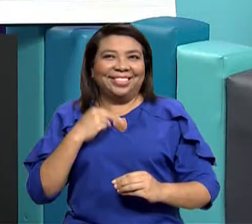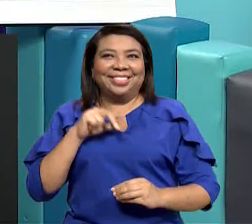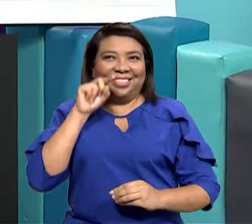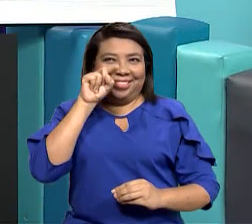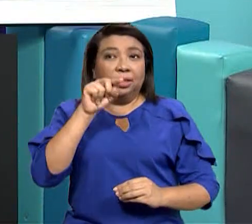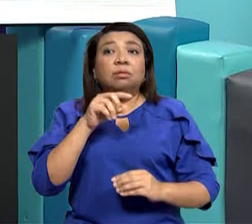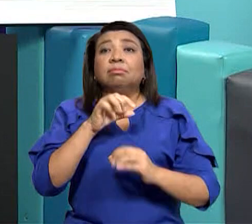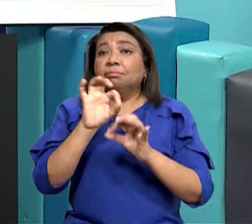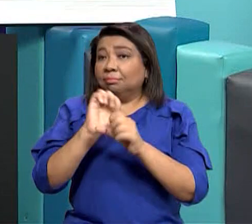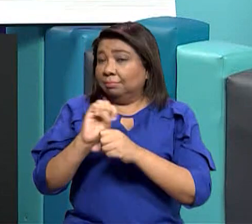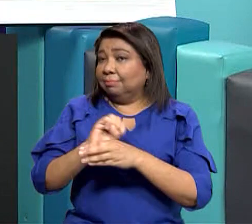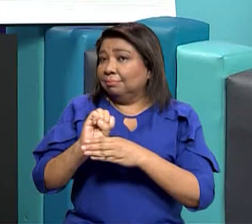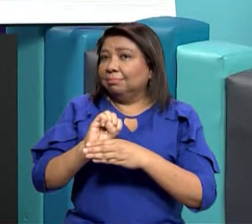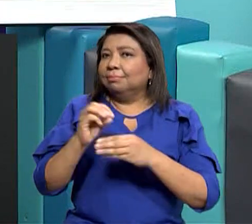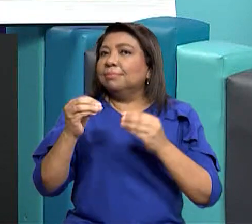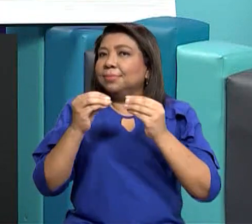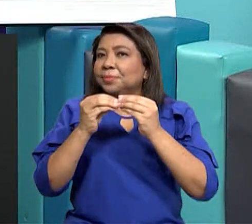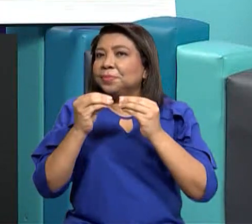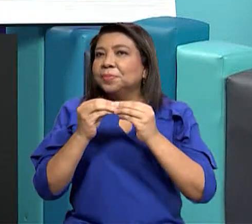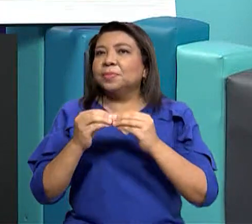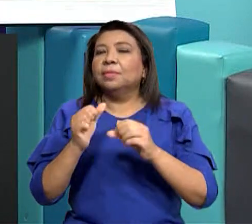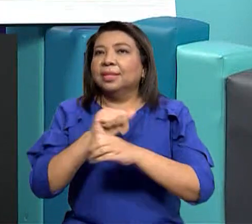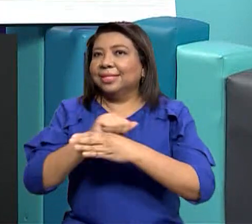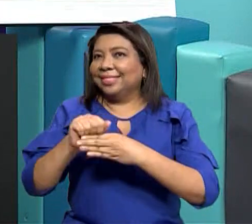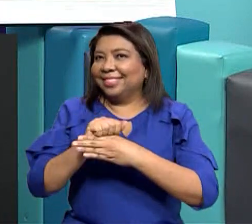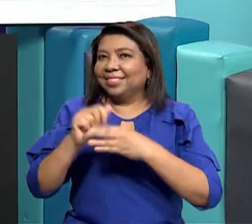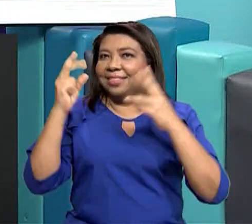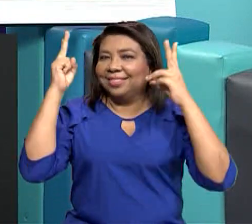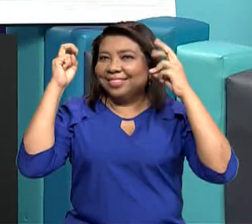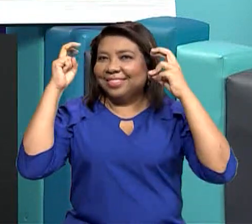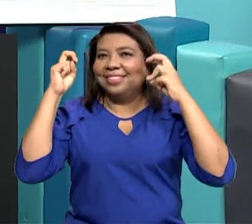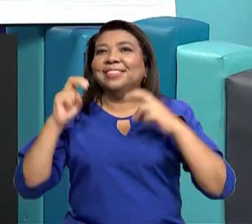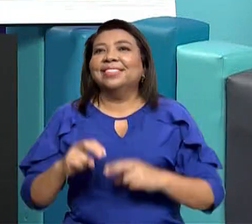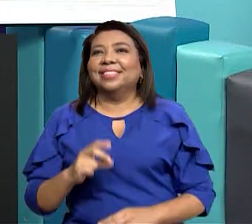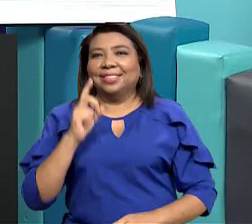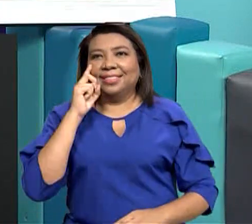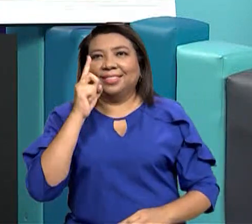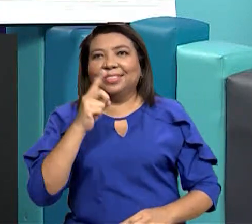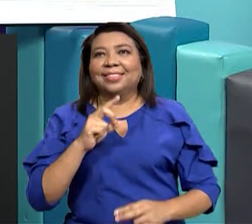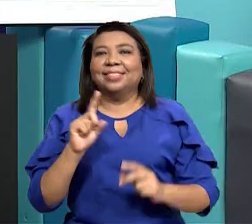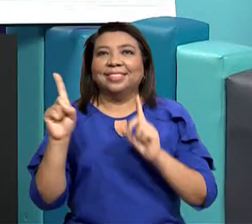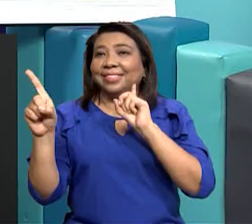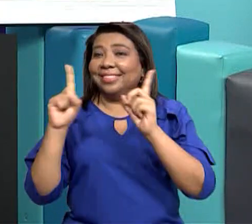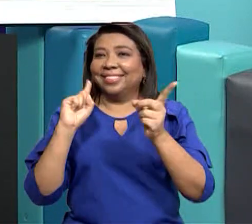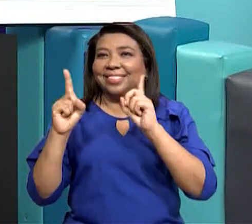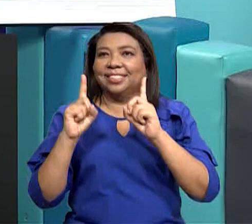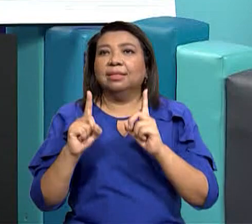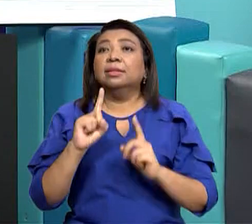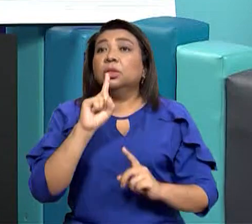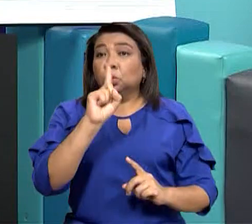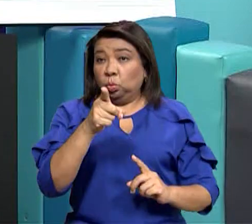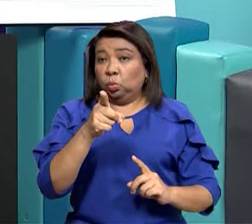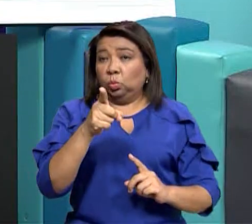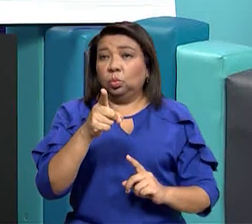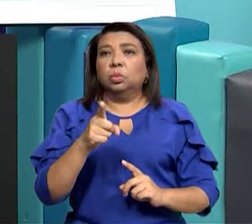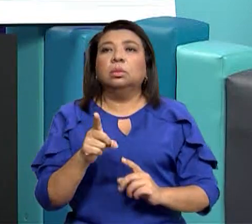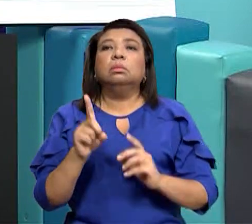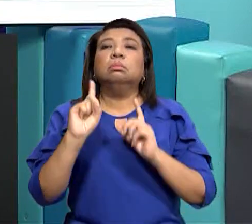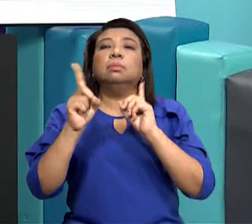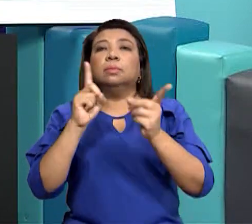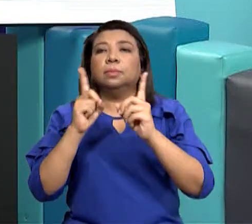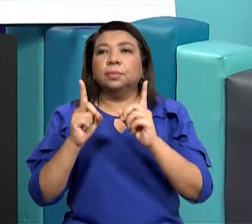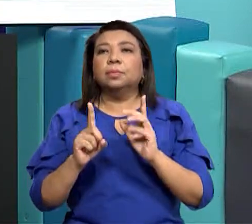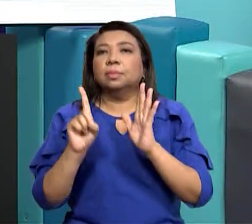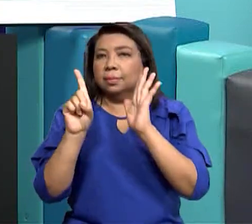ustedes para reforzar el tema, entonces chicos están preparados vamos a ver cuáles son nuestros deberes y también cuáles son nuestros